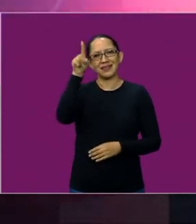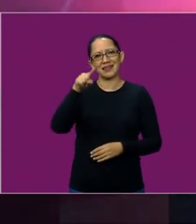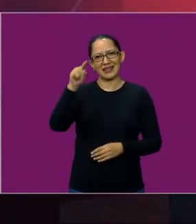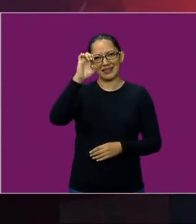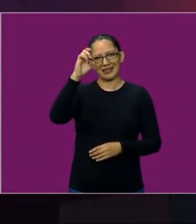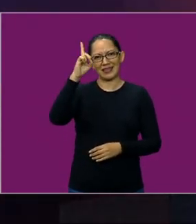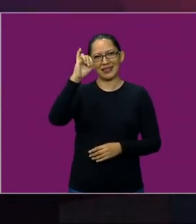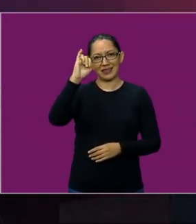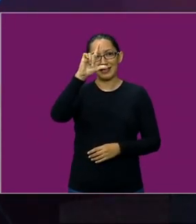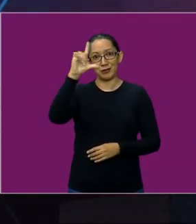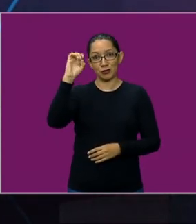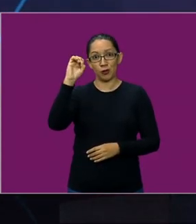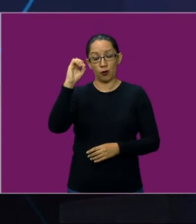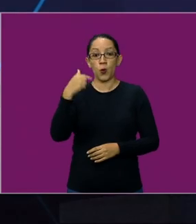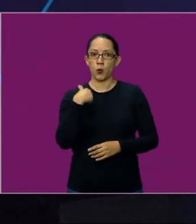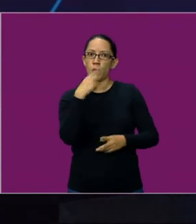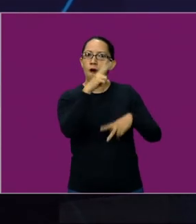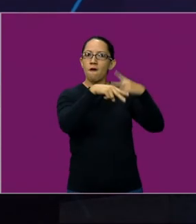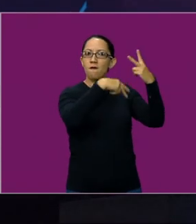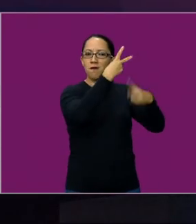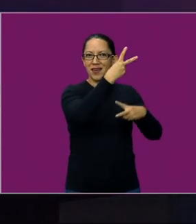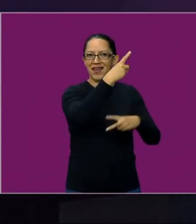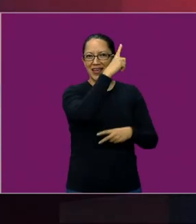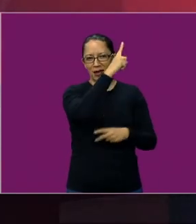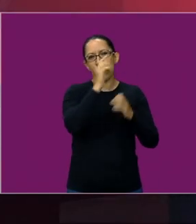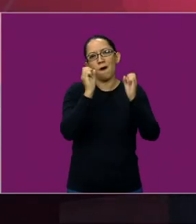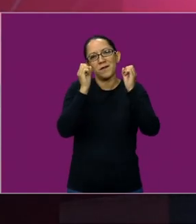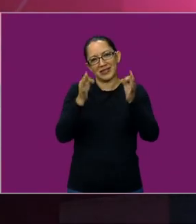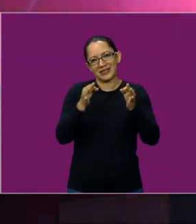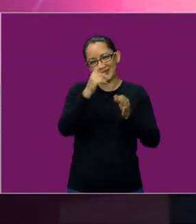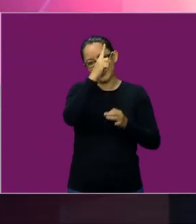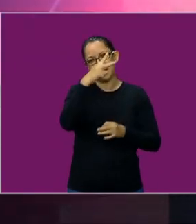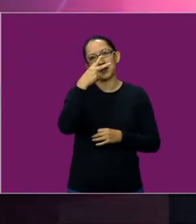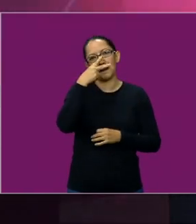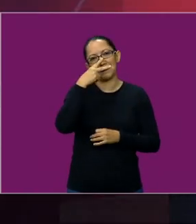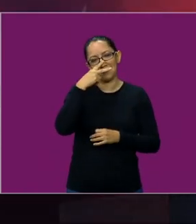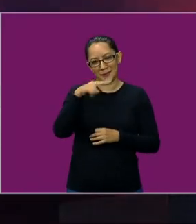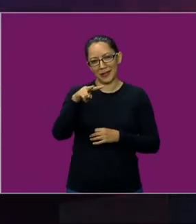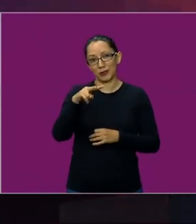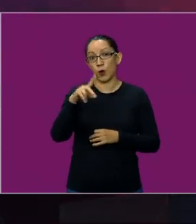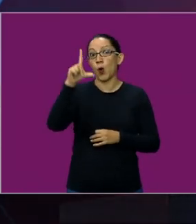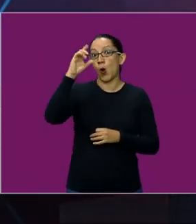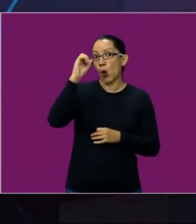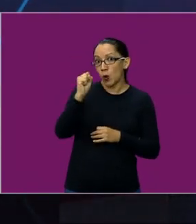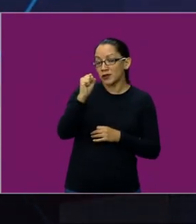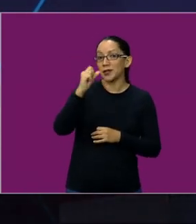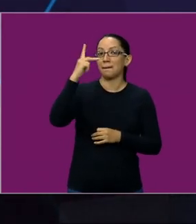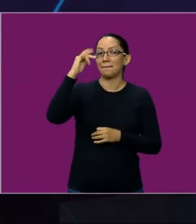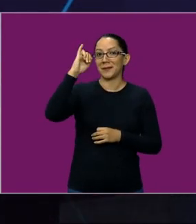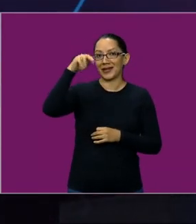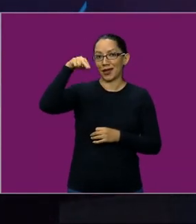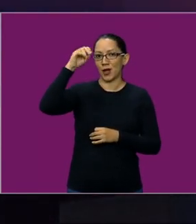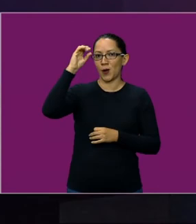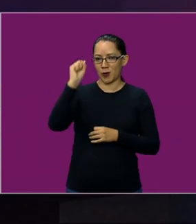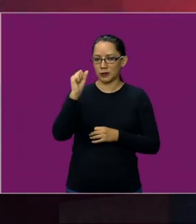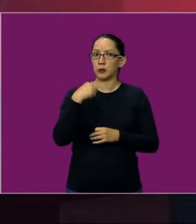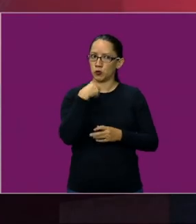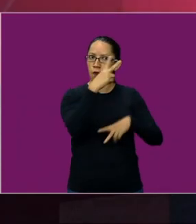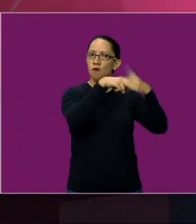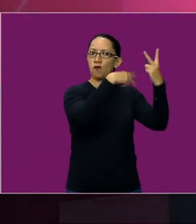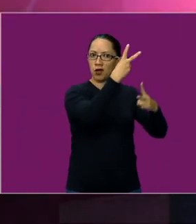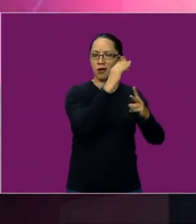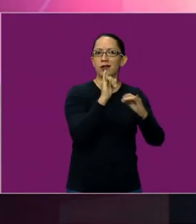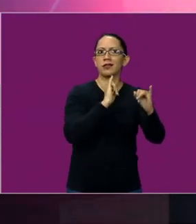Los Pinos como intérprete desde Zedillo con cada uno de los presidentes. Nos tocó. Exactamente. Entonces,